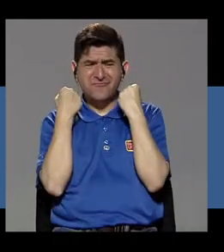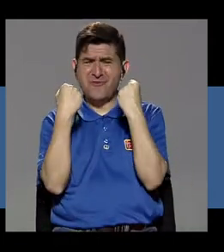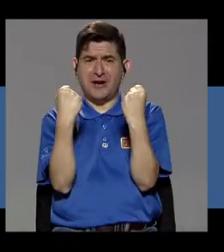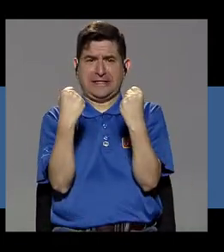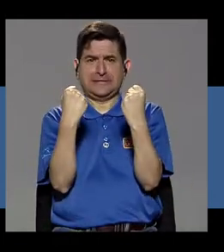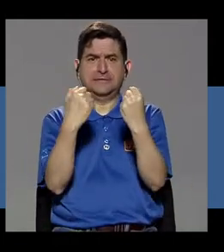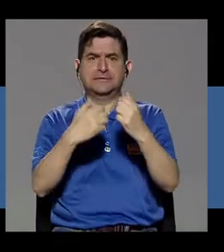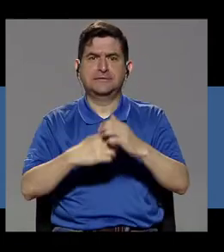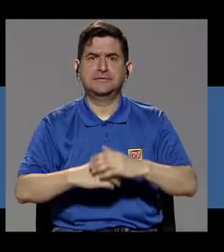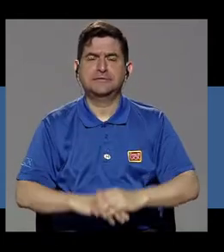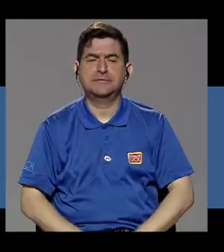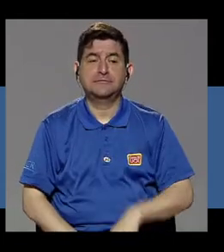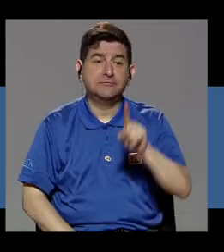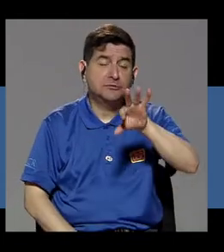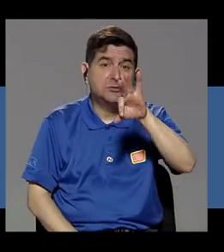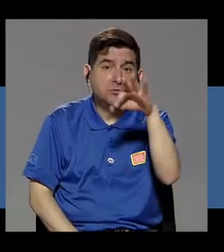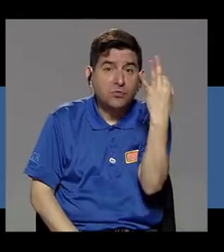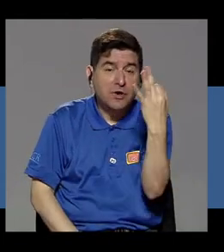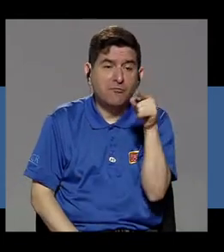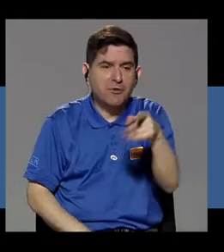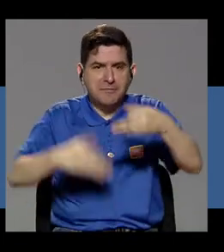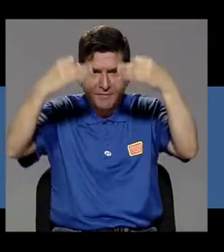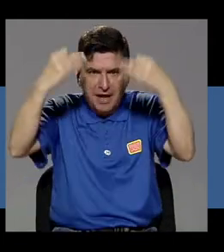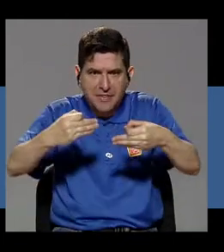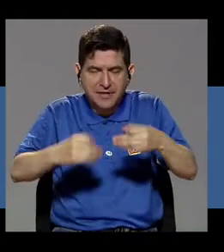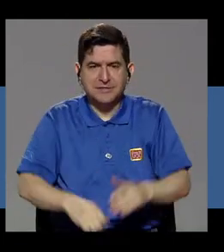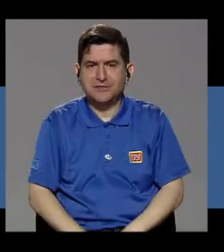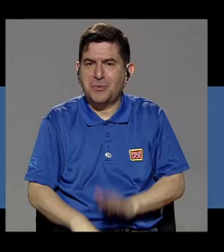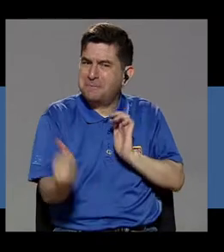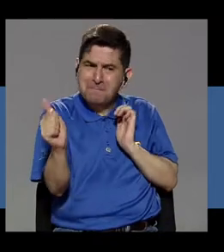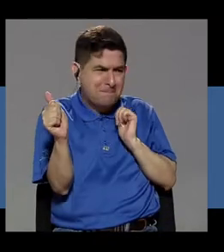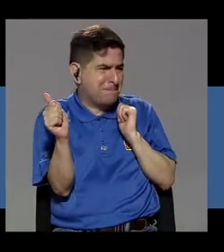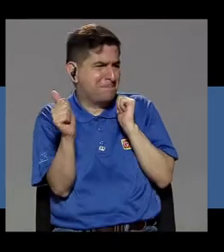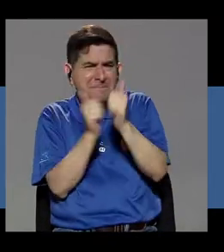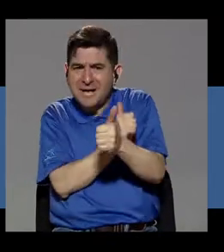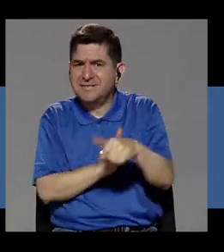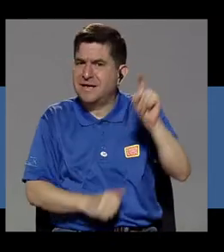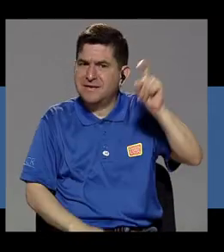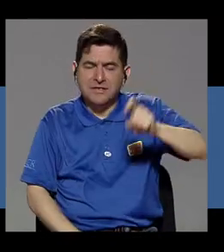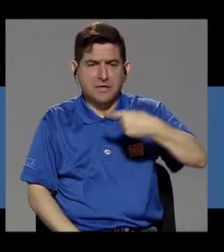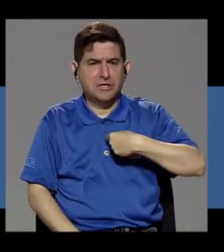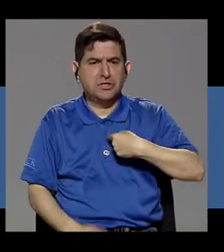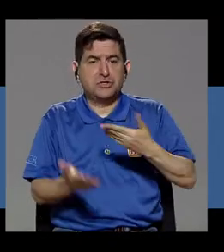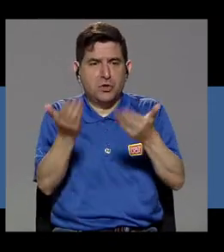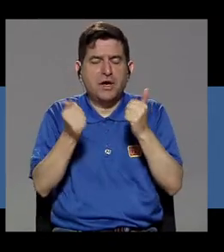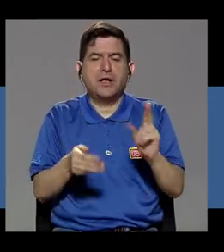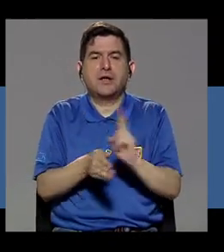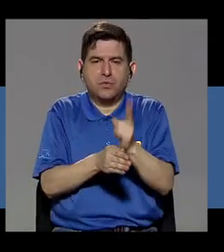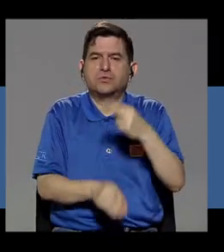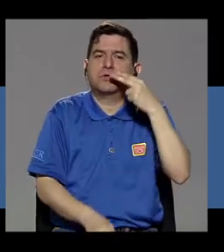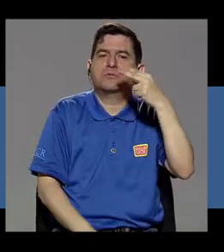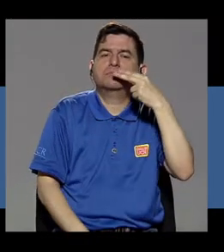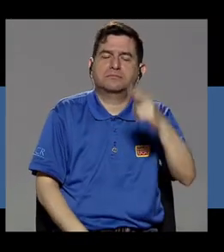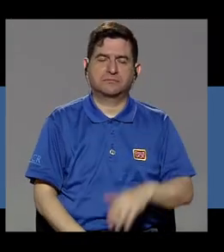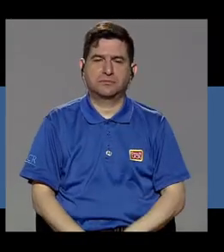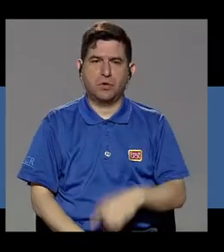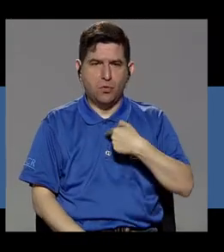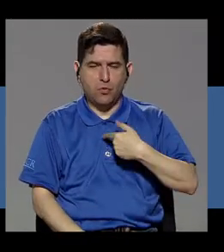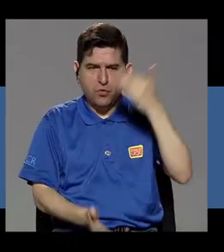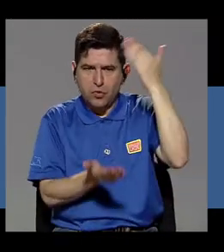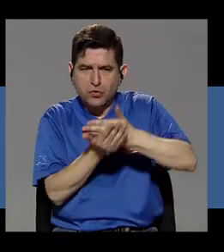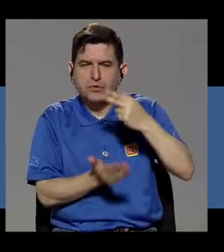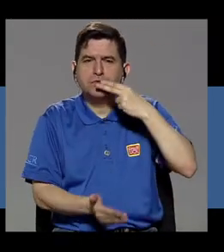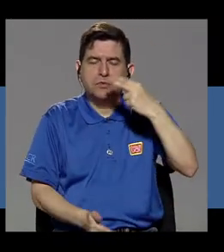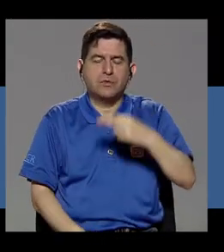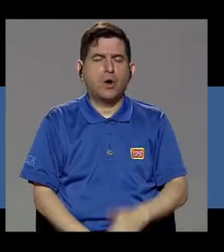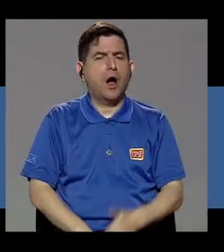que de alguna manera esa decisión rebasaba la necesidad de querer consumir tabaco. Cuando uno deja de